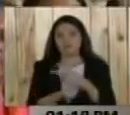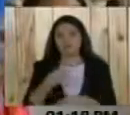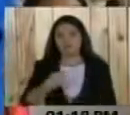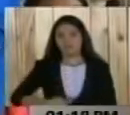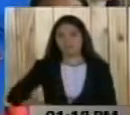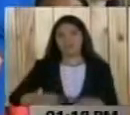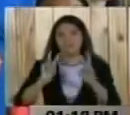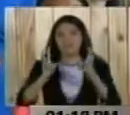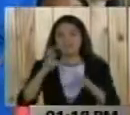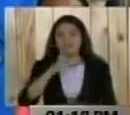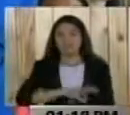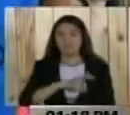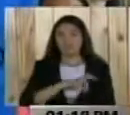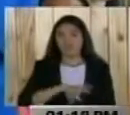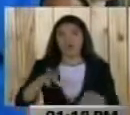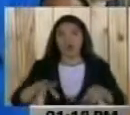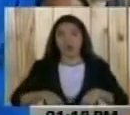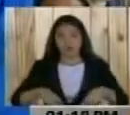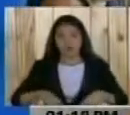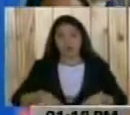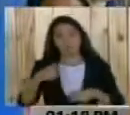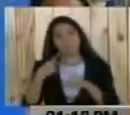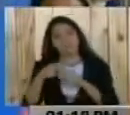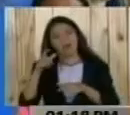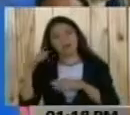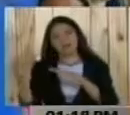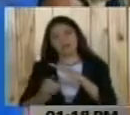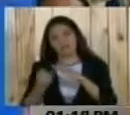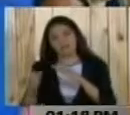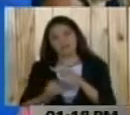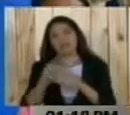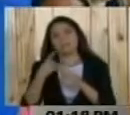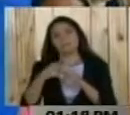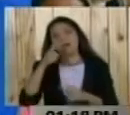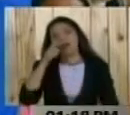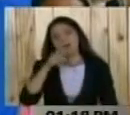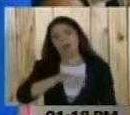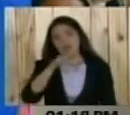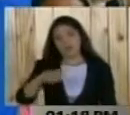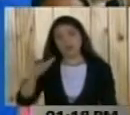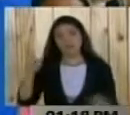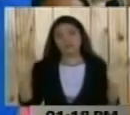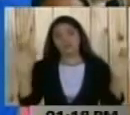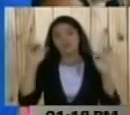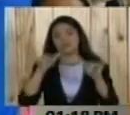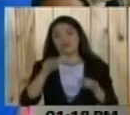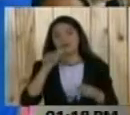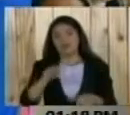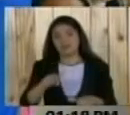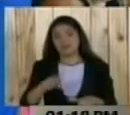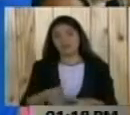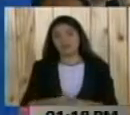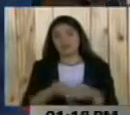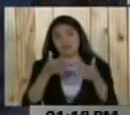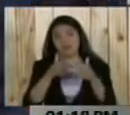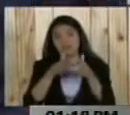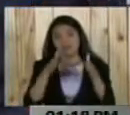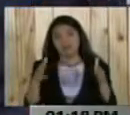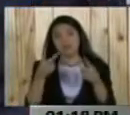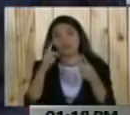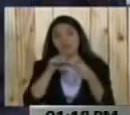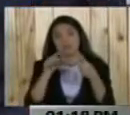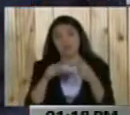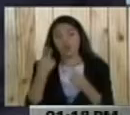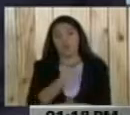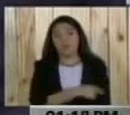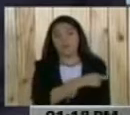social, Jorge Arreaza, junto a las autoridades regionales y al pueblo que se congregó durante esta jornada que inauguró dos centros médicos